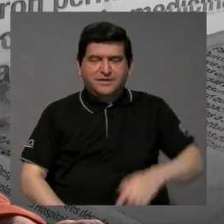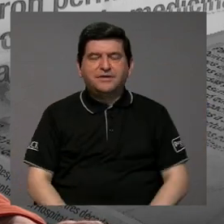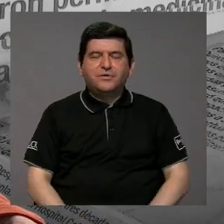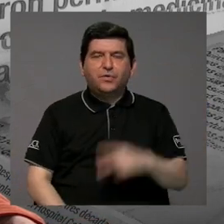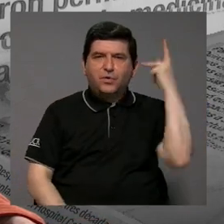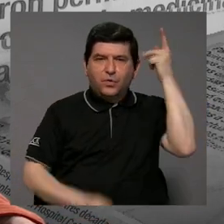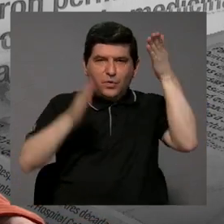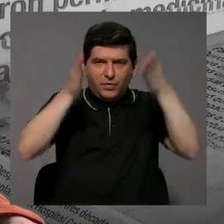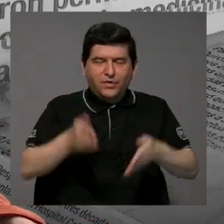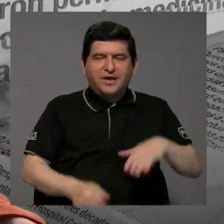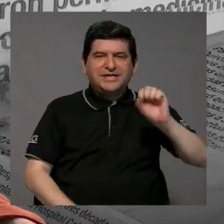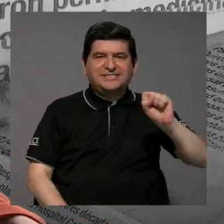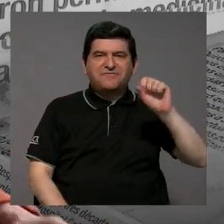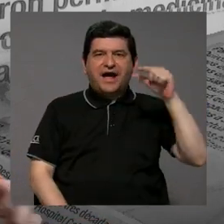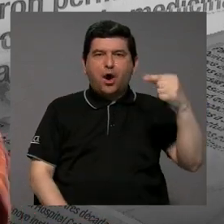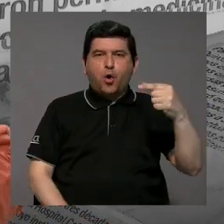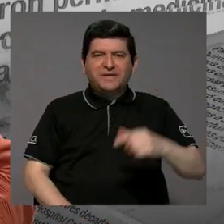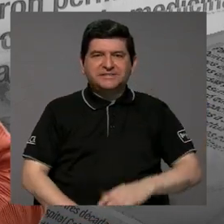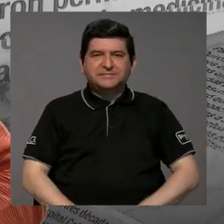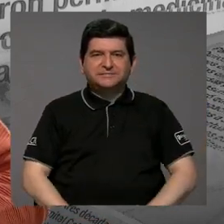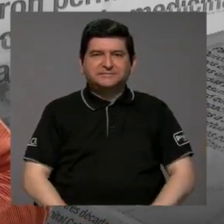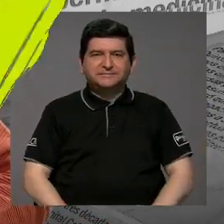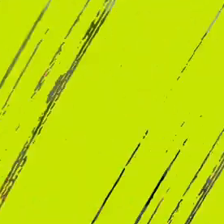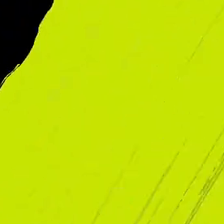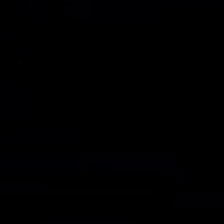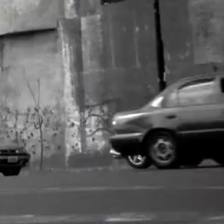con el politólogo Estefan Gómez.